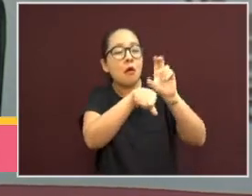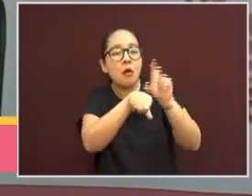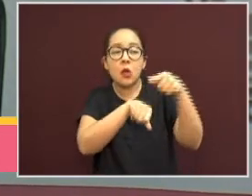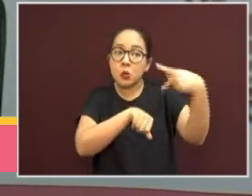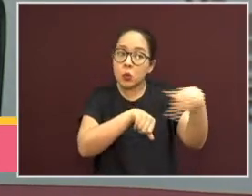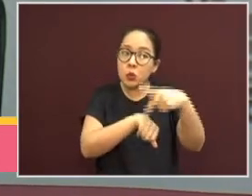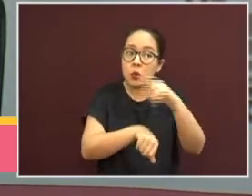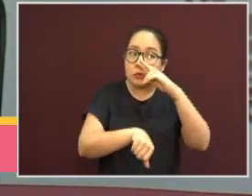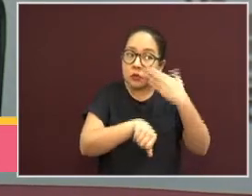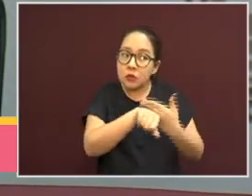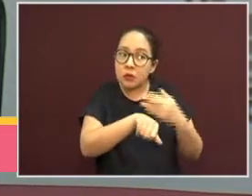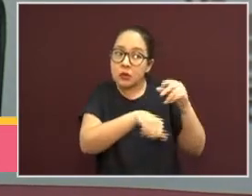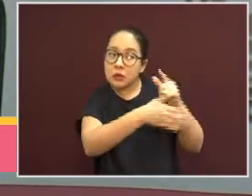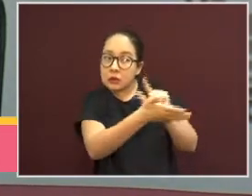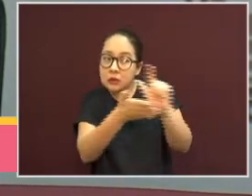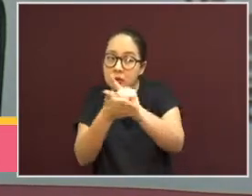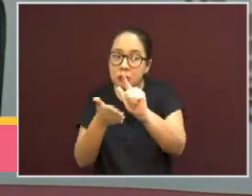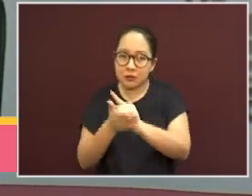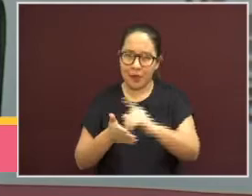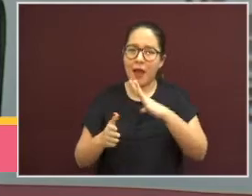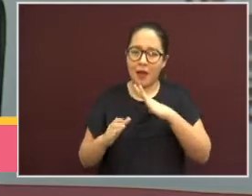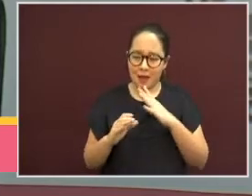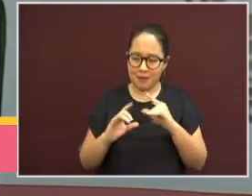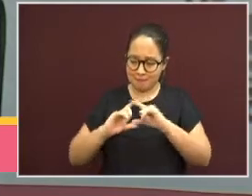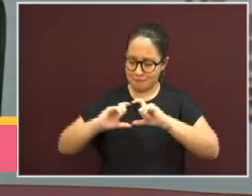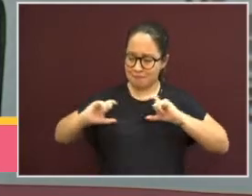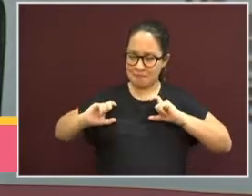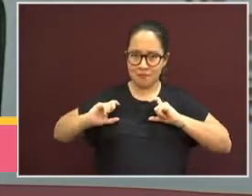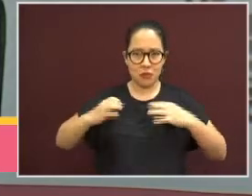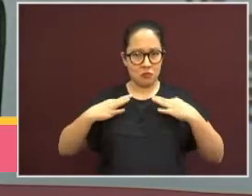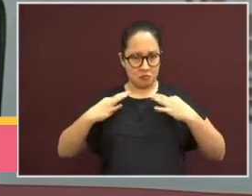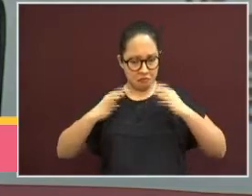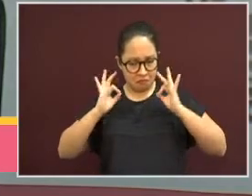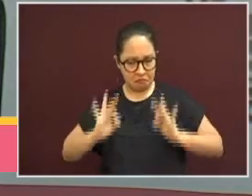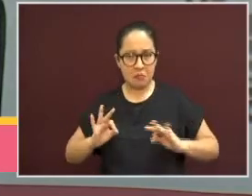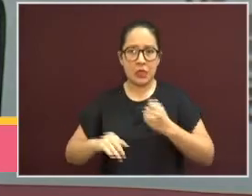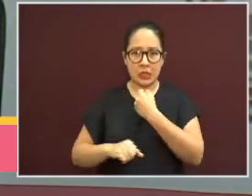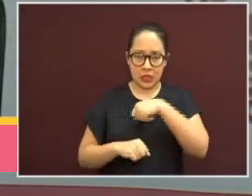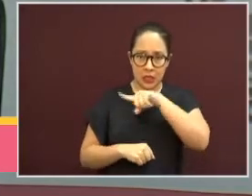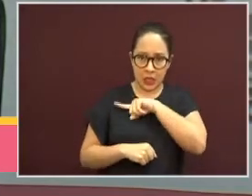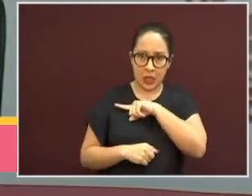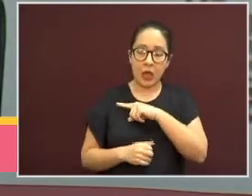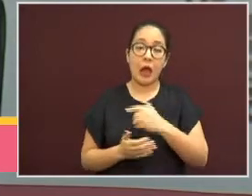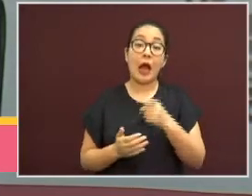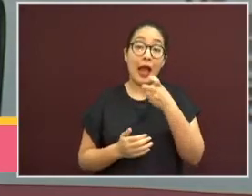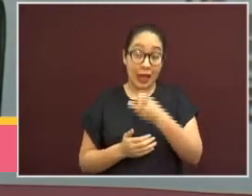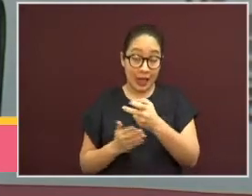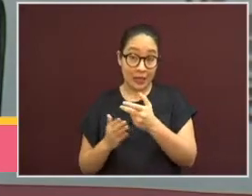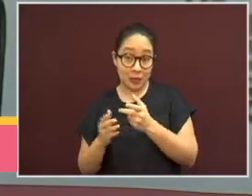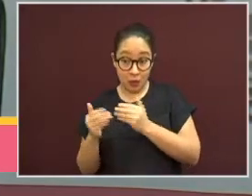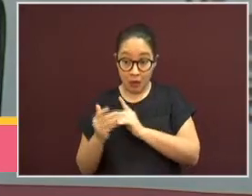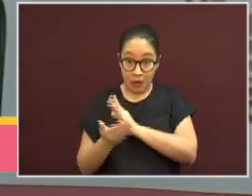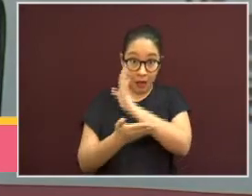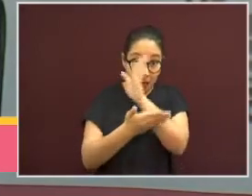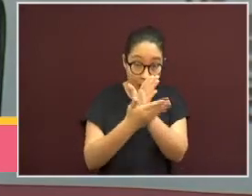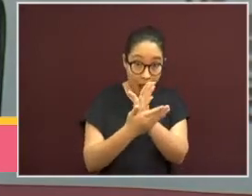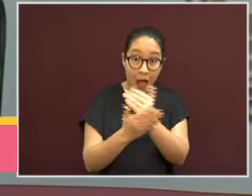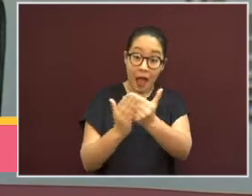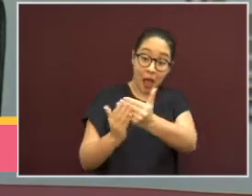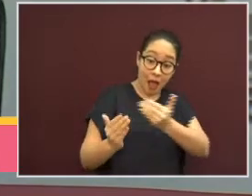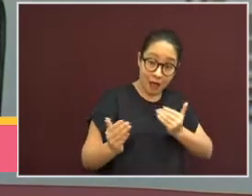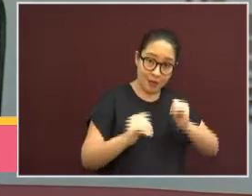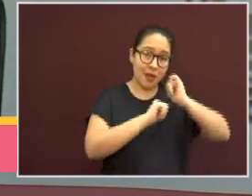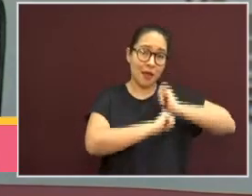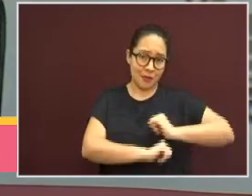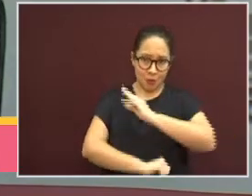los eliminen. Ellos van bien identificados, uniformados y muchas veces antes de que ellos pasen, un agente municipal